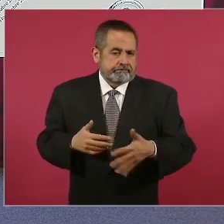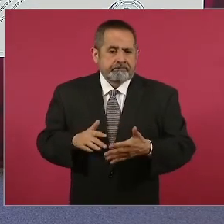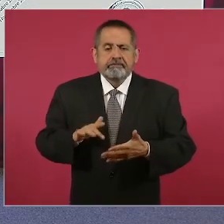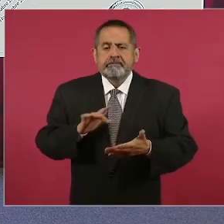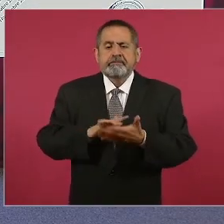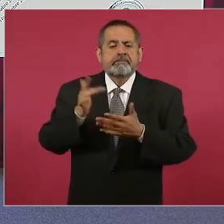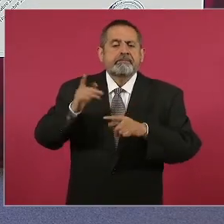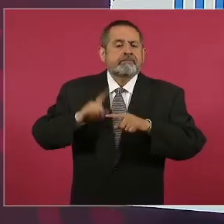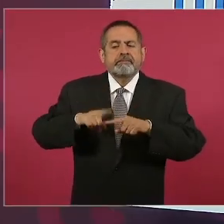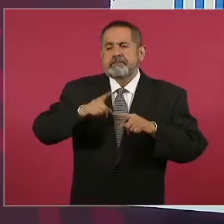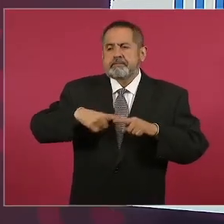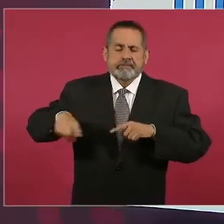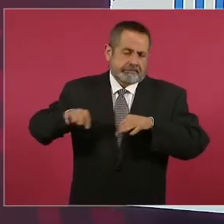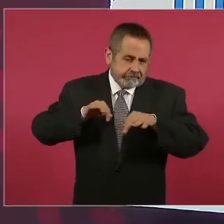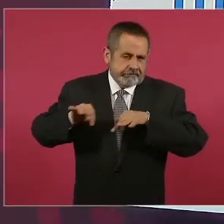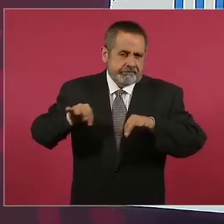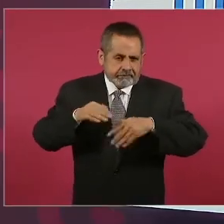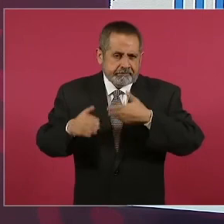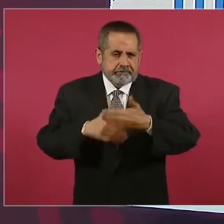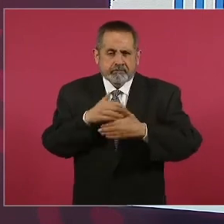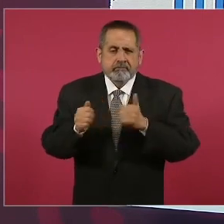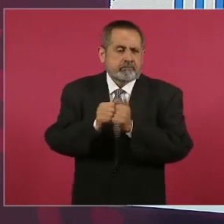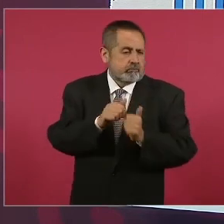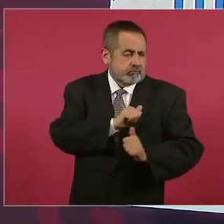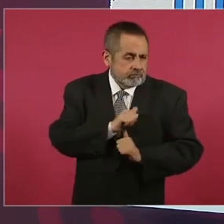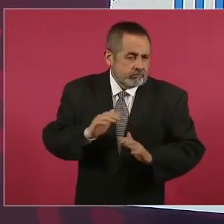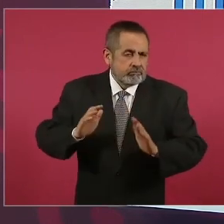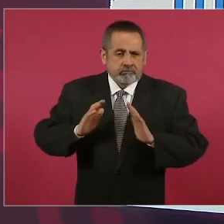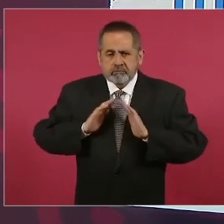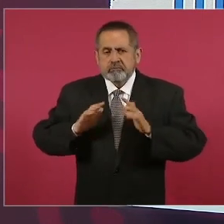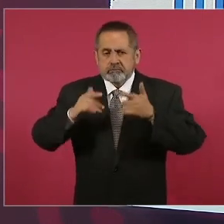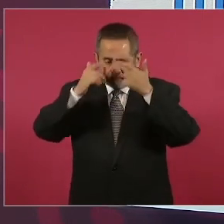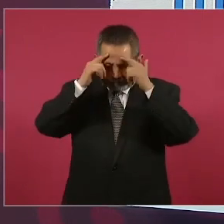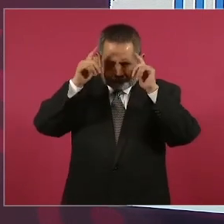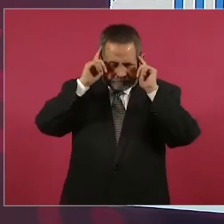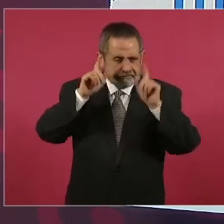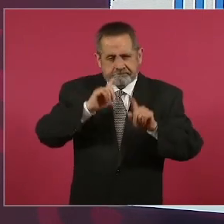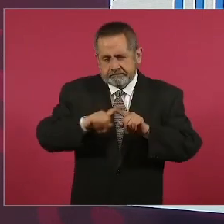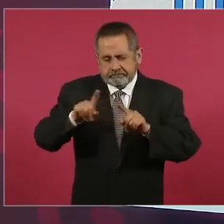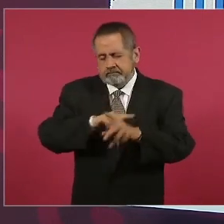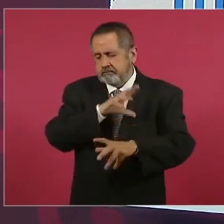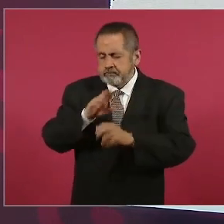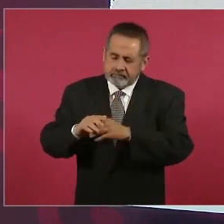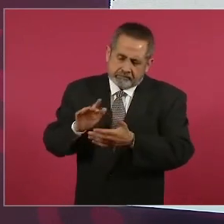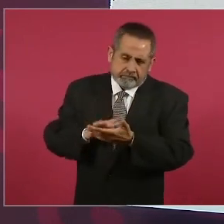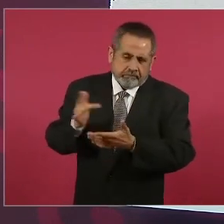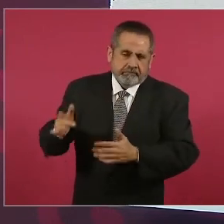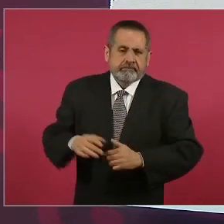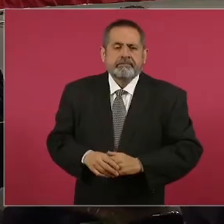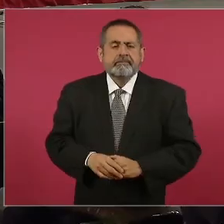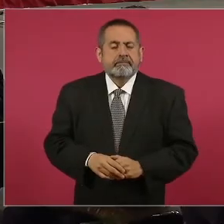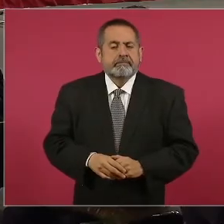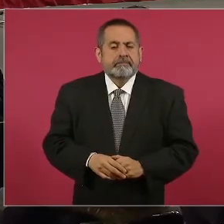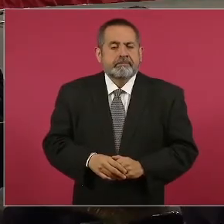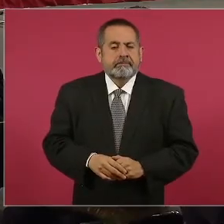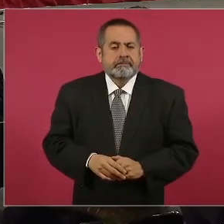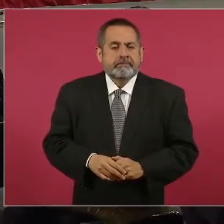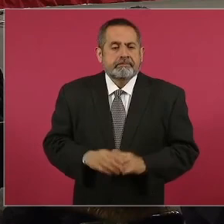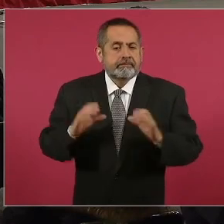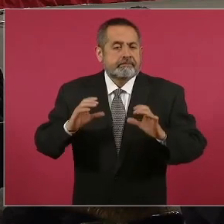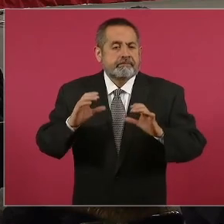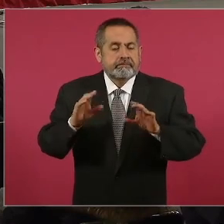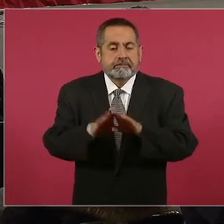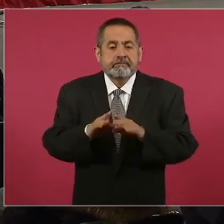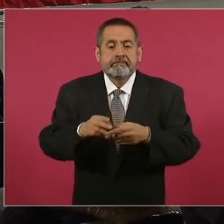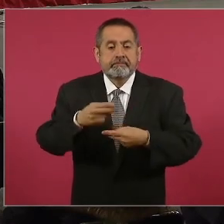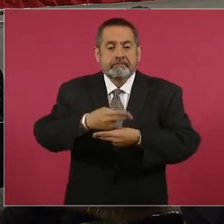al trabajo de las Fuerzas Armadas de nuestro país. Adelante. La prevención de toma